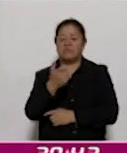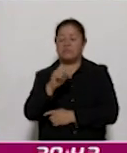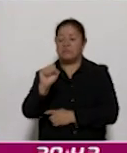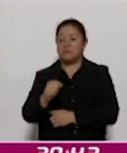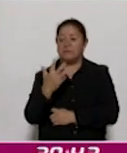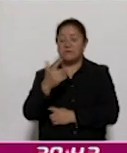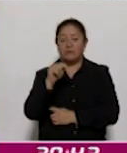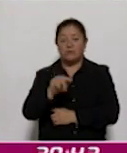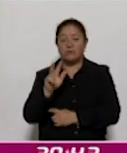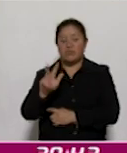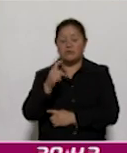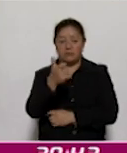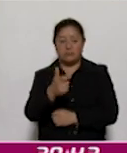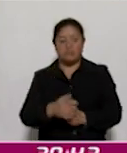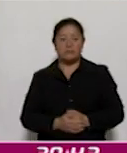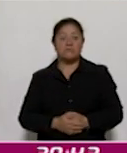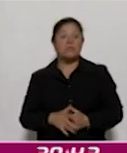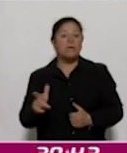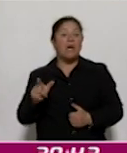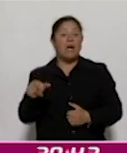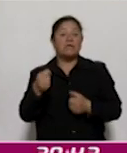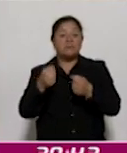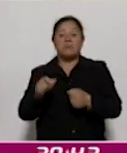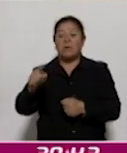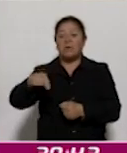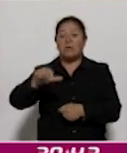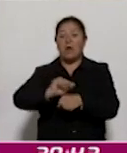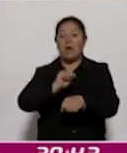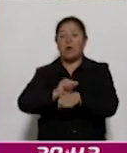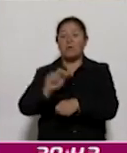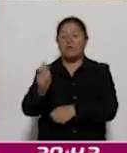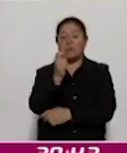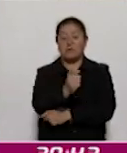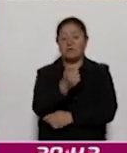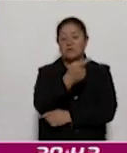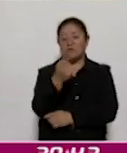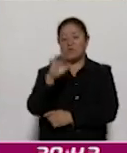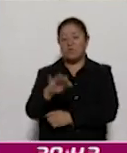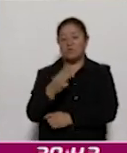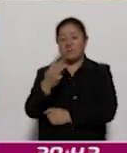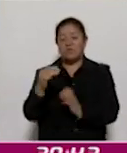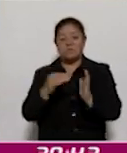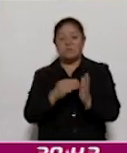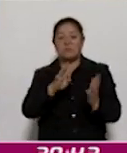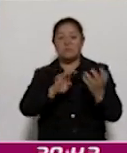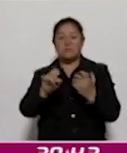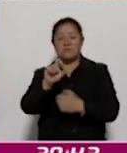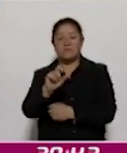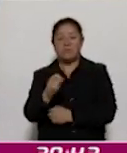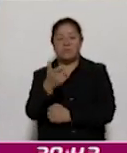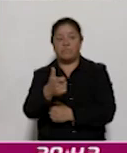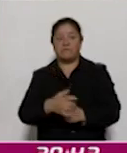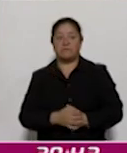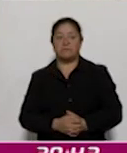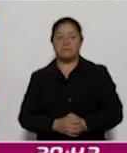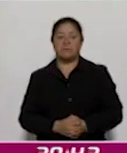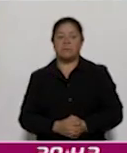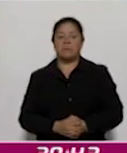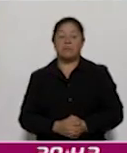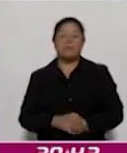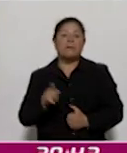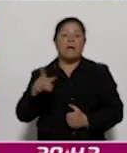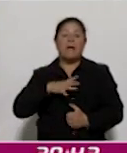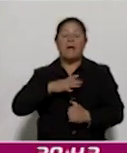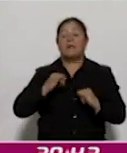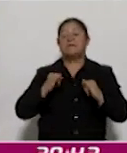.18 pesos y por el seguro de la unidad vehicular la cantidad de 143 mil 920 pesos. De acuerdo